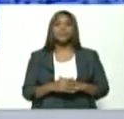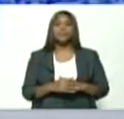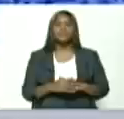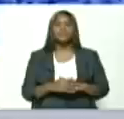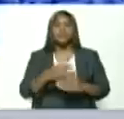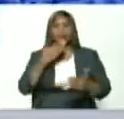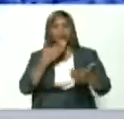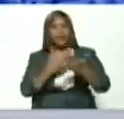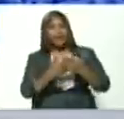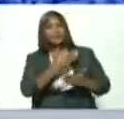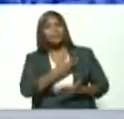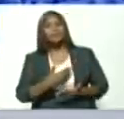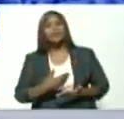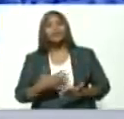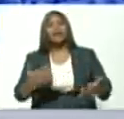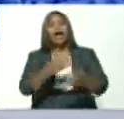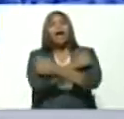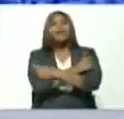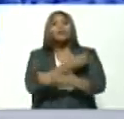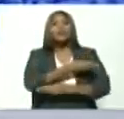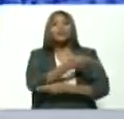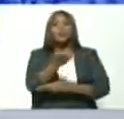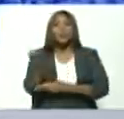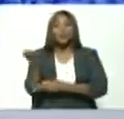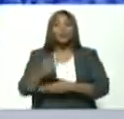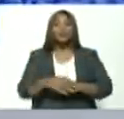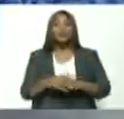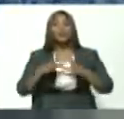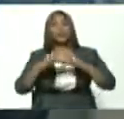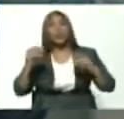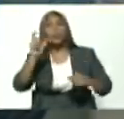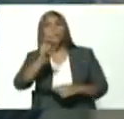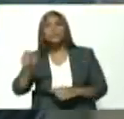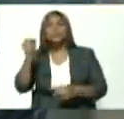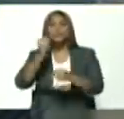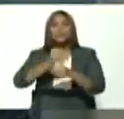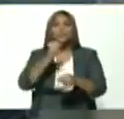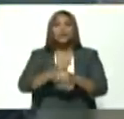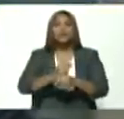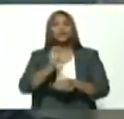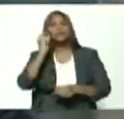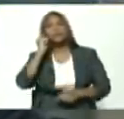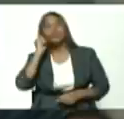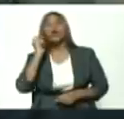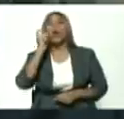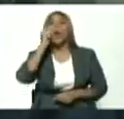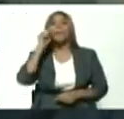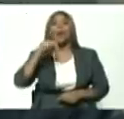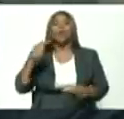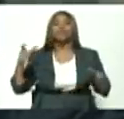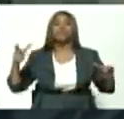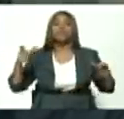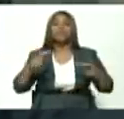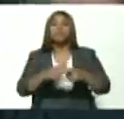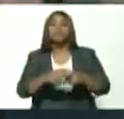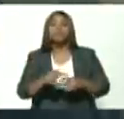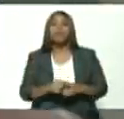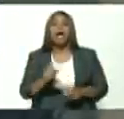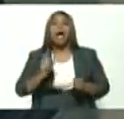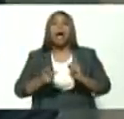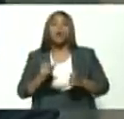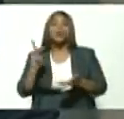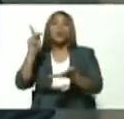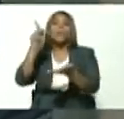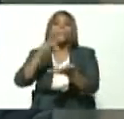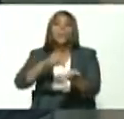Gracias, presidente. Un abrazo para usted, para todos los trabajadores, trabajadoras que hoy nos reunimos. Algunos presenciales, presidente.